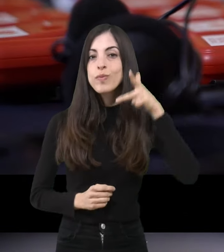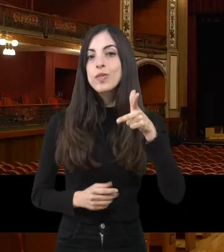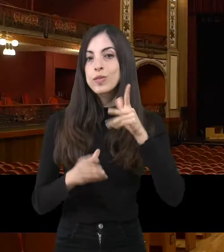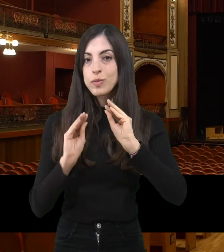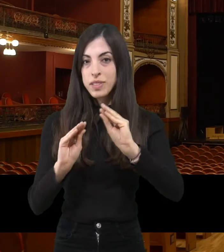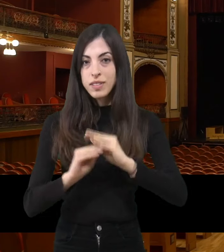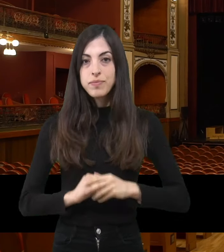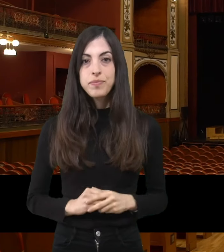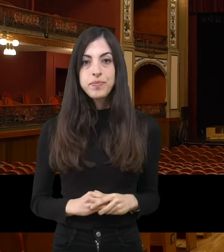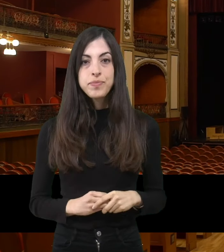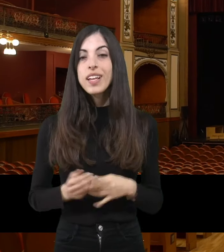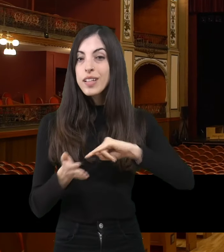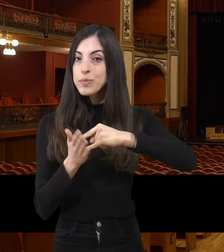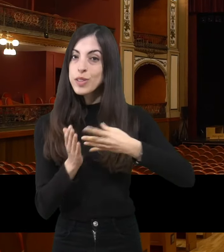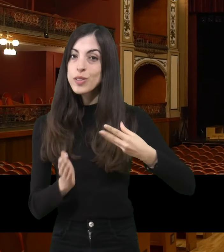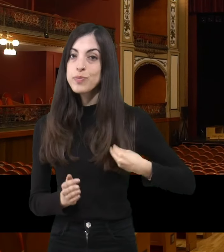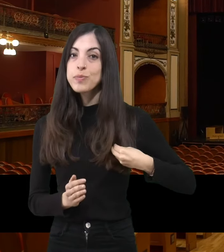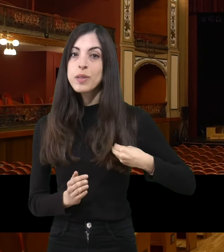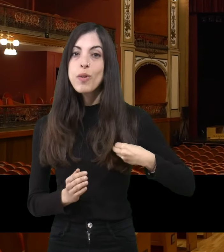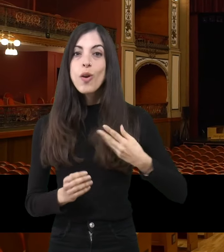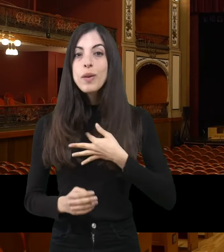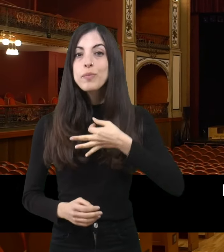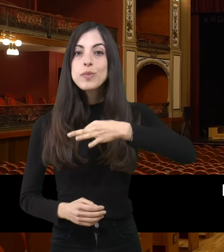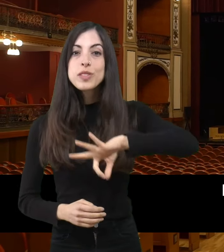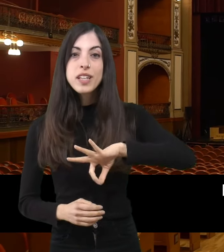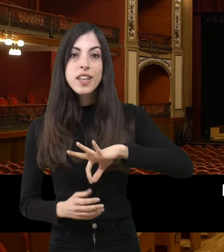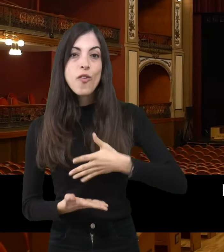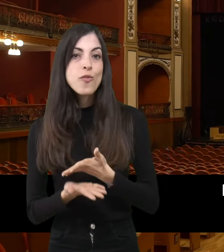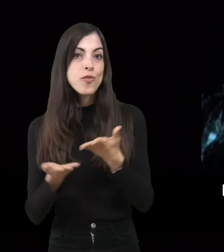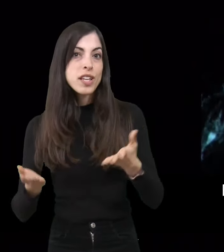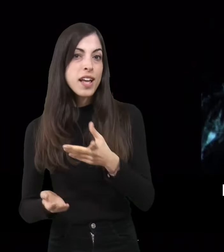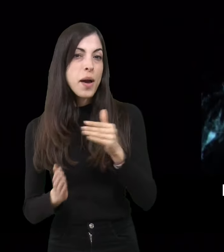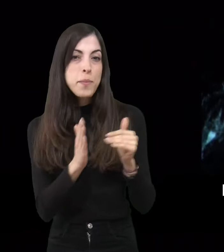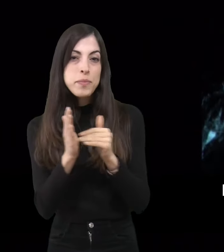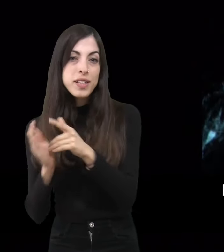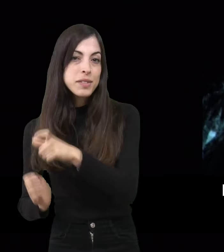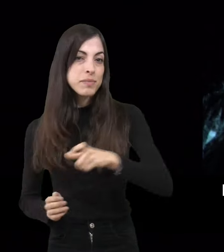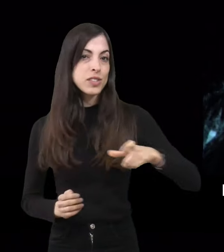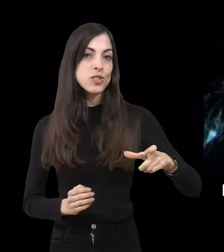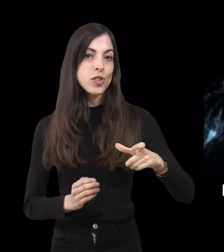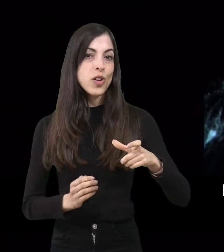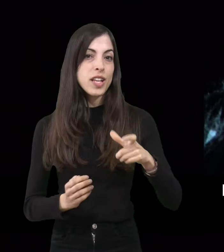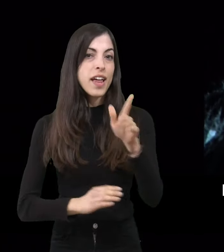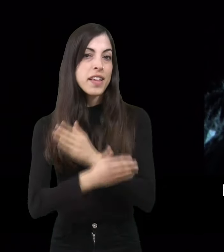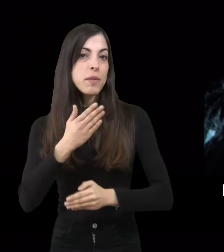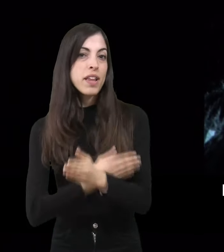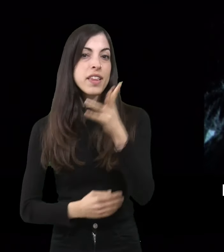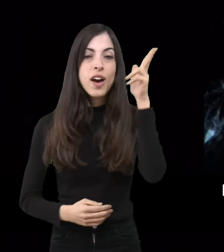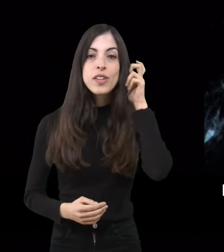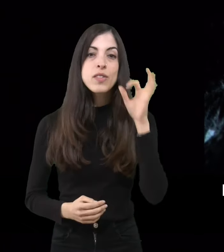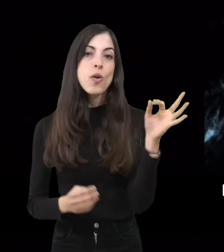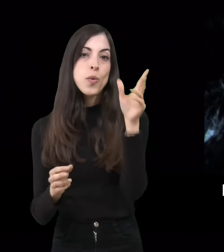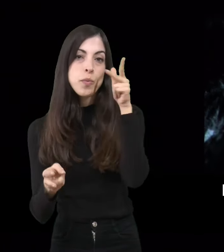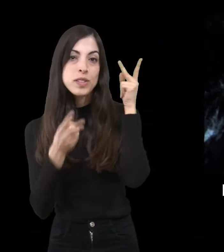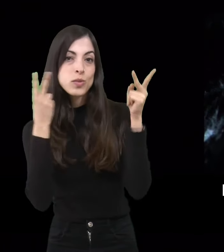la cultura es un derecho que les pertenece. Este proyecto da la posibilidad a miles de personas con discapacidad